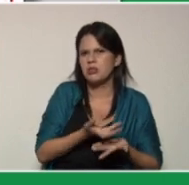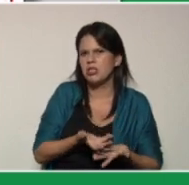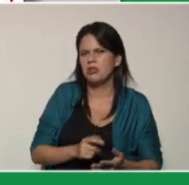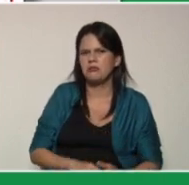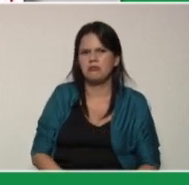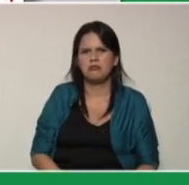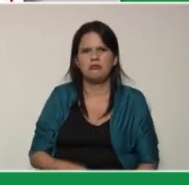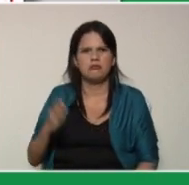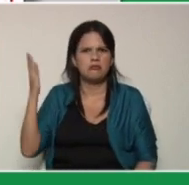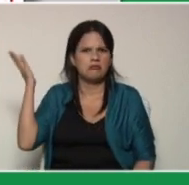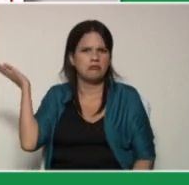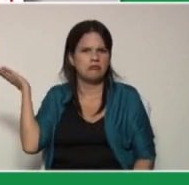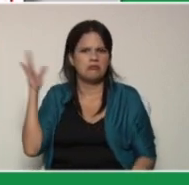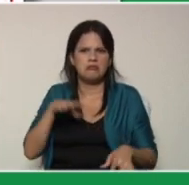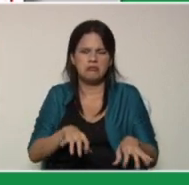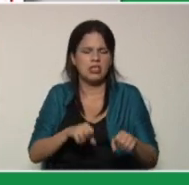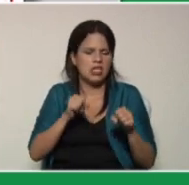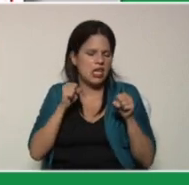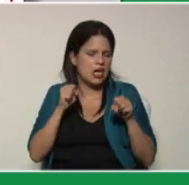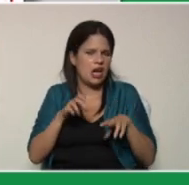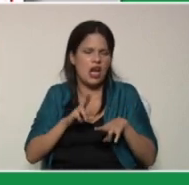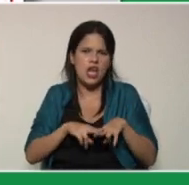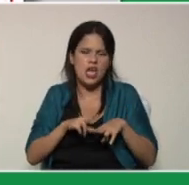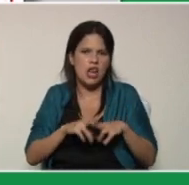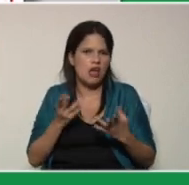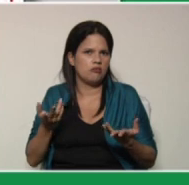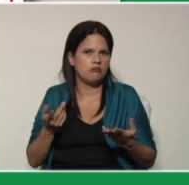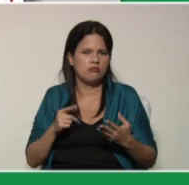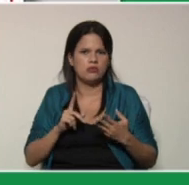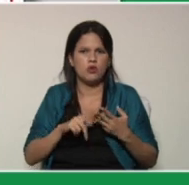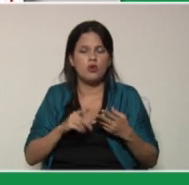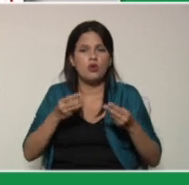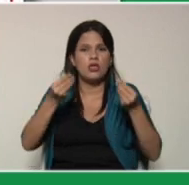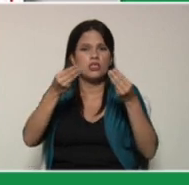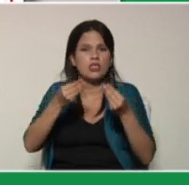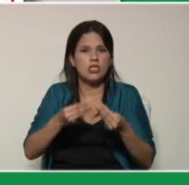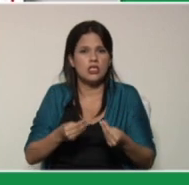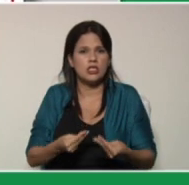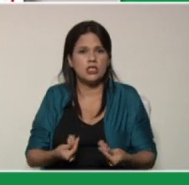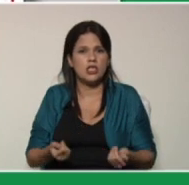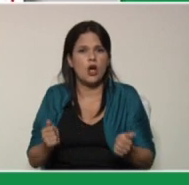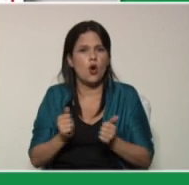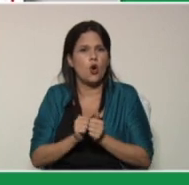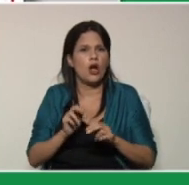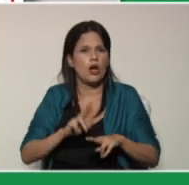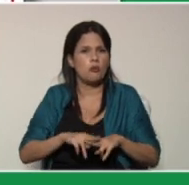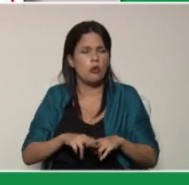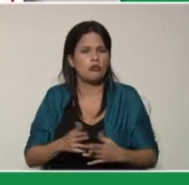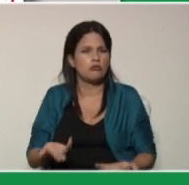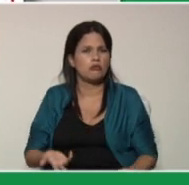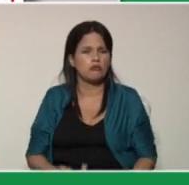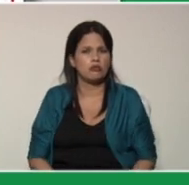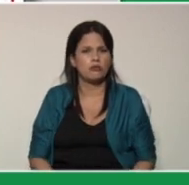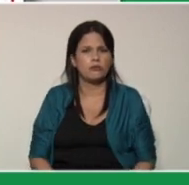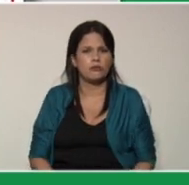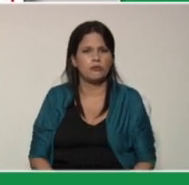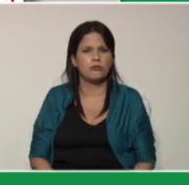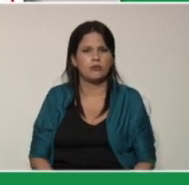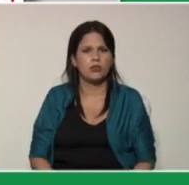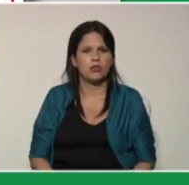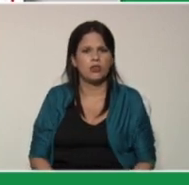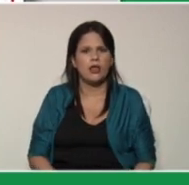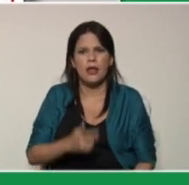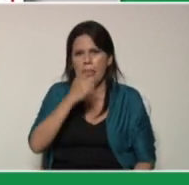sacos de tierra negra un saco de ceniza con carbón dos sacos de residuos